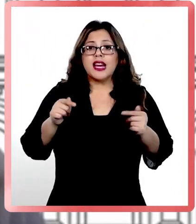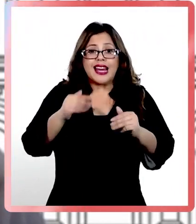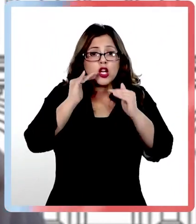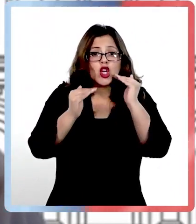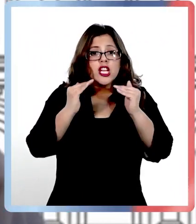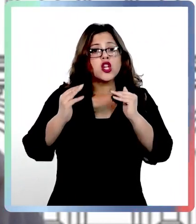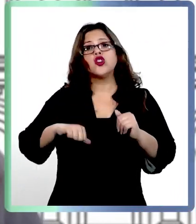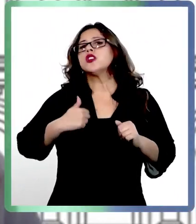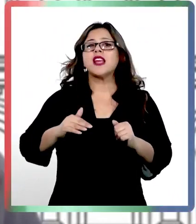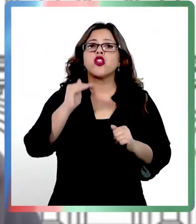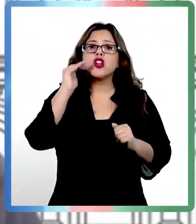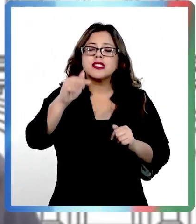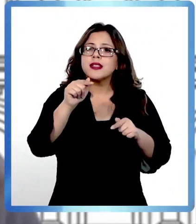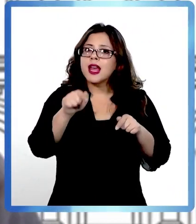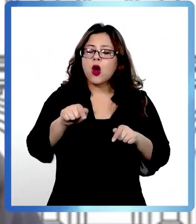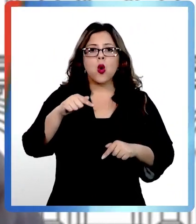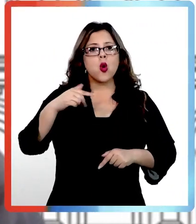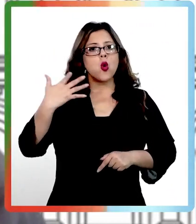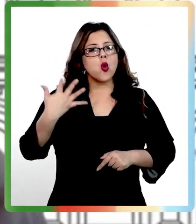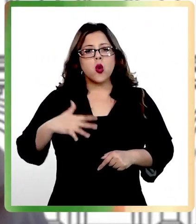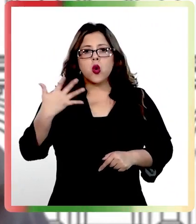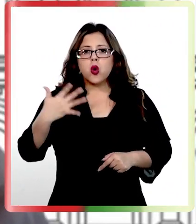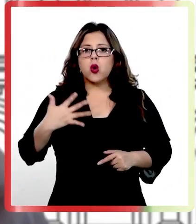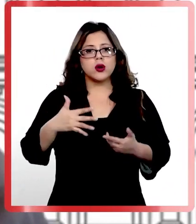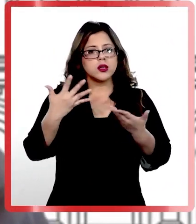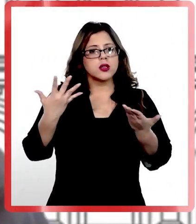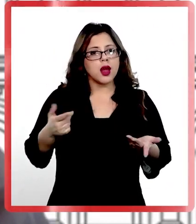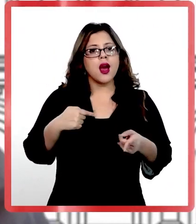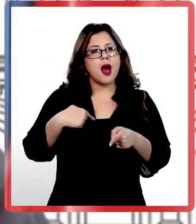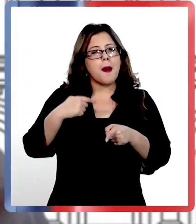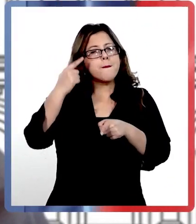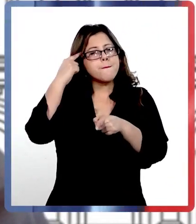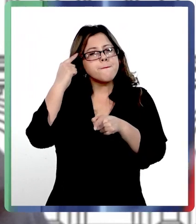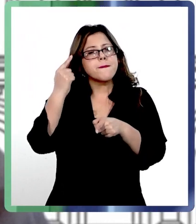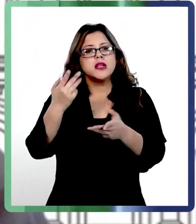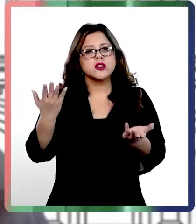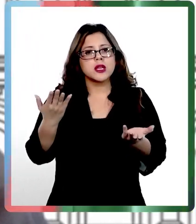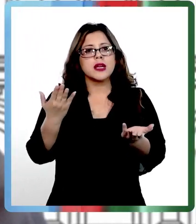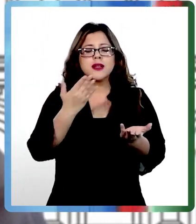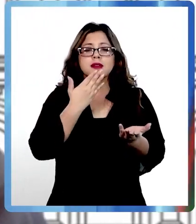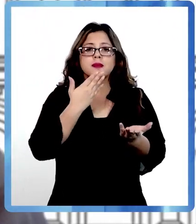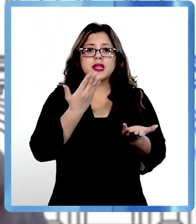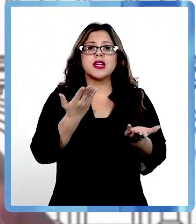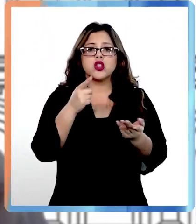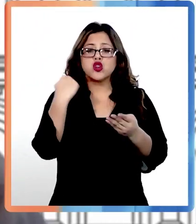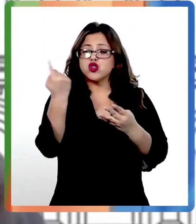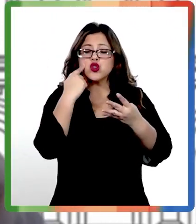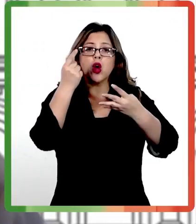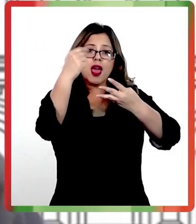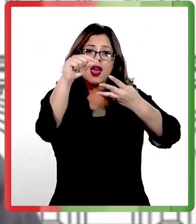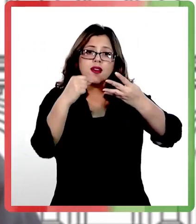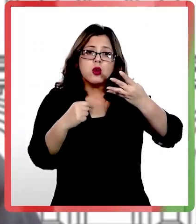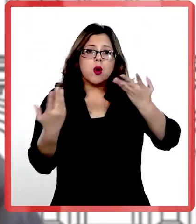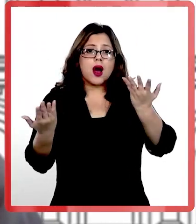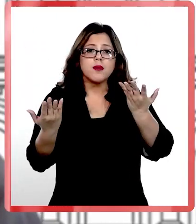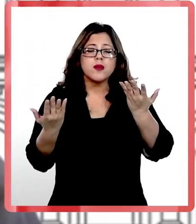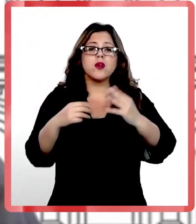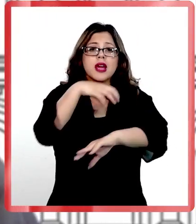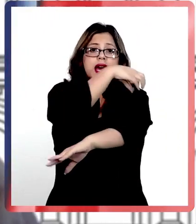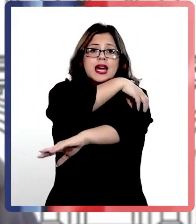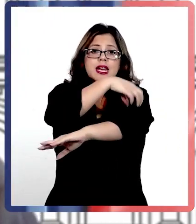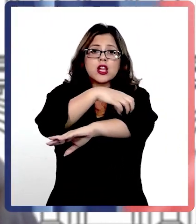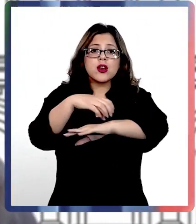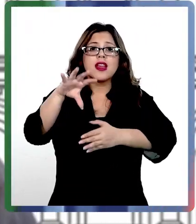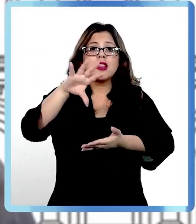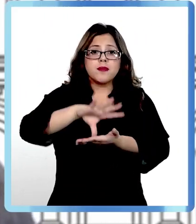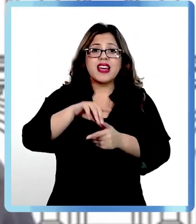en nuestros niños y adolescentes es enorme. Entonces, yo creo que ahí, incluso nosotros lo evaluamos, en algunas